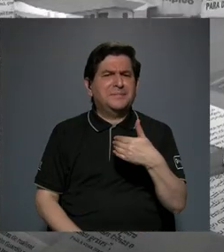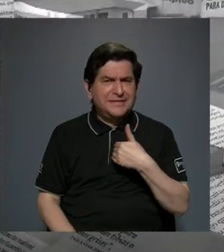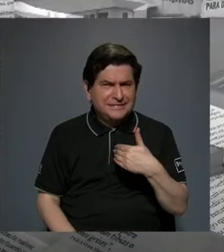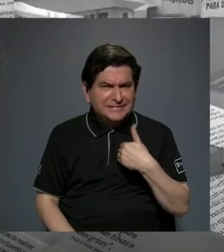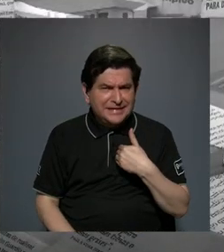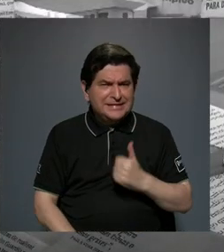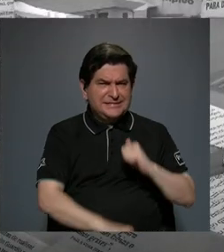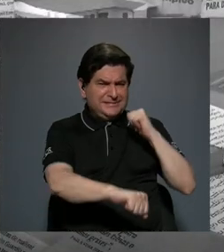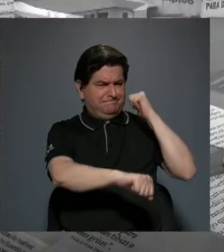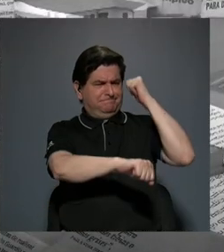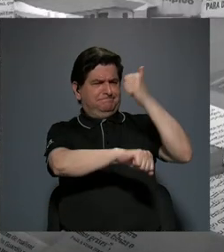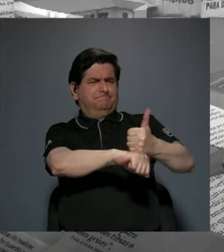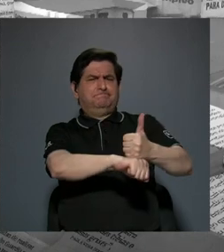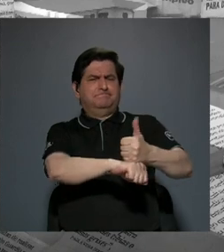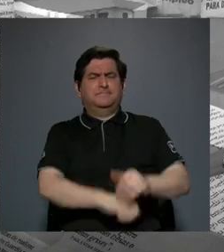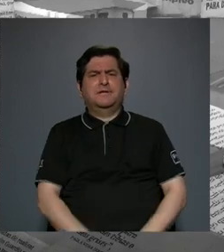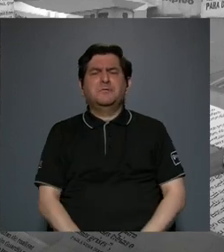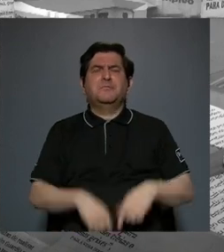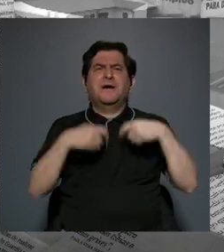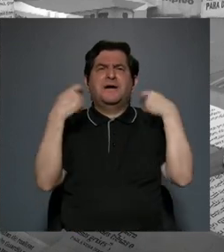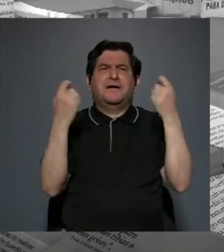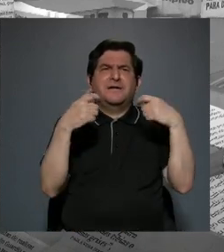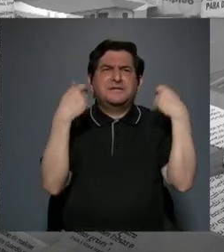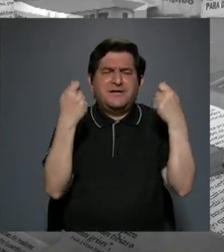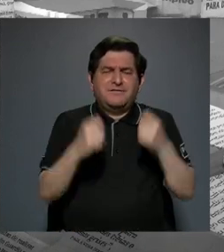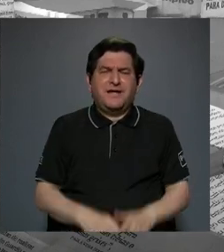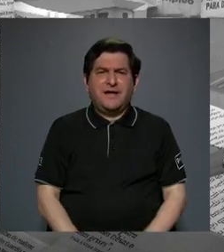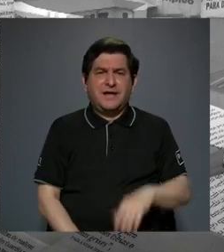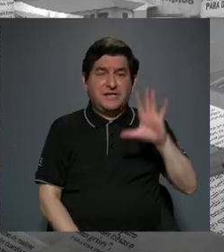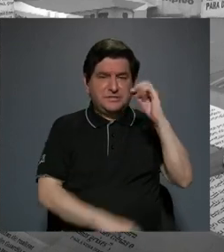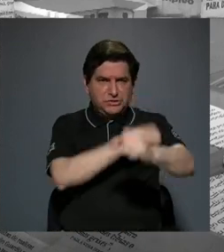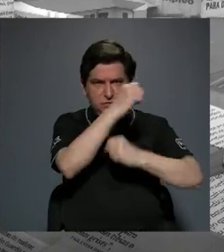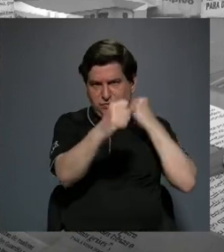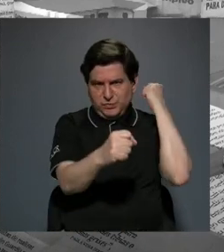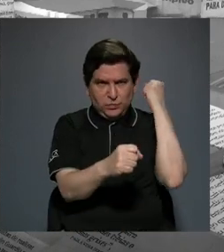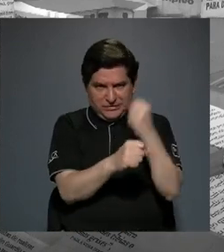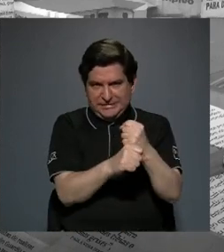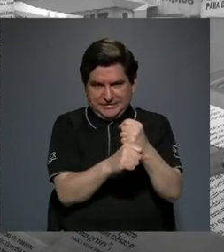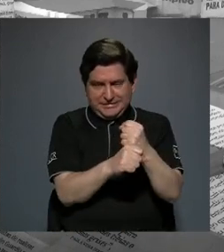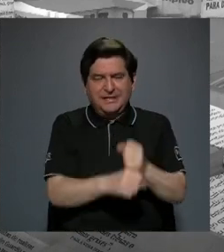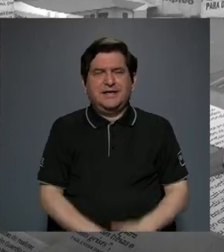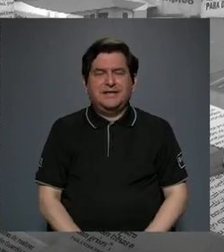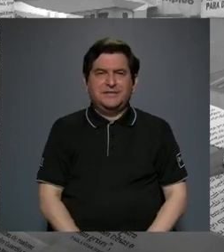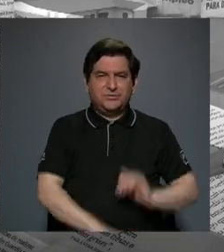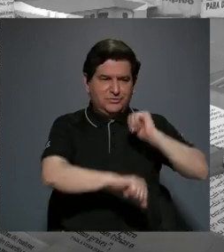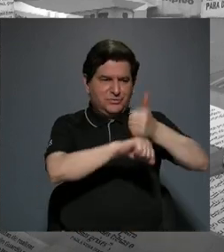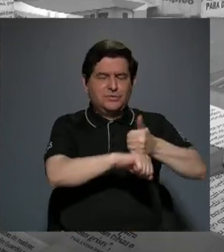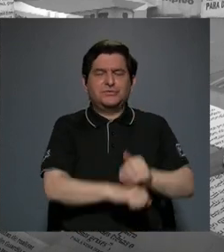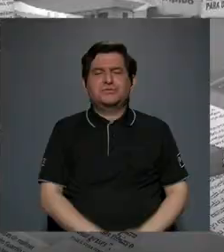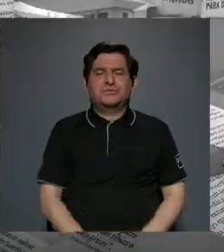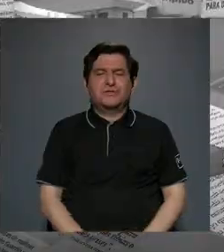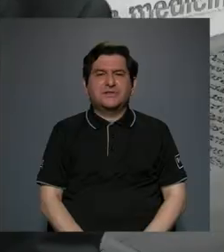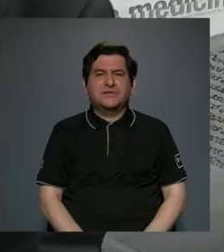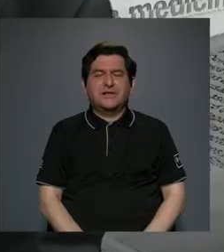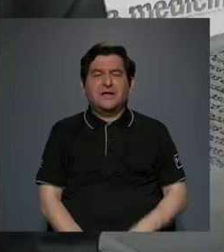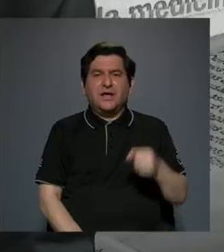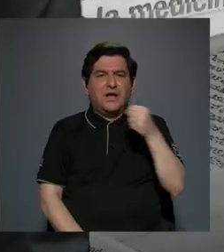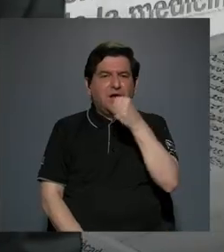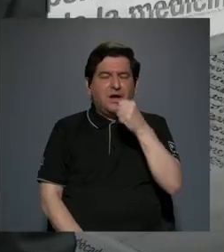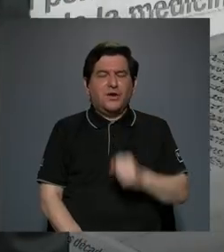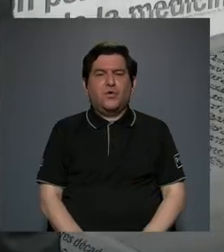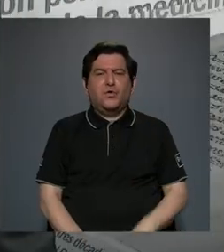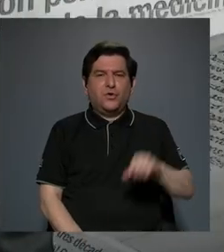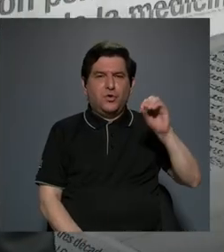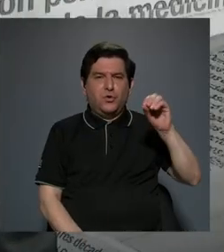establecido para celebrar esas cinco décadas de creación del coro sinfónico? Bueno, ha sido